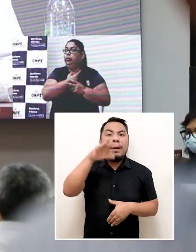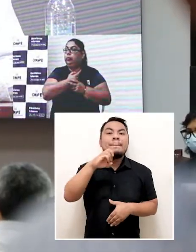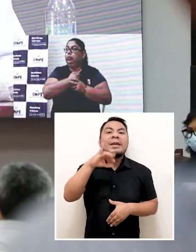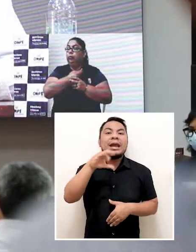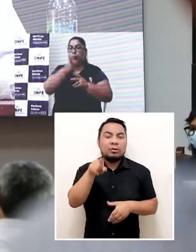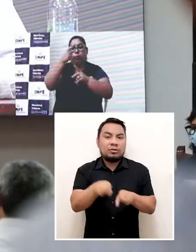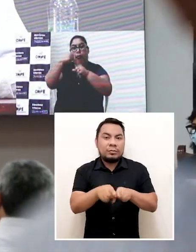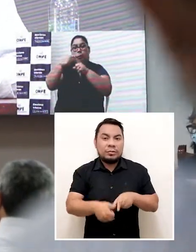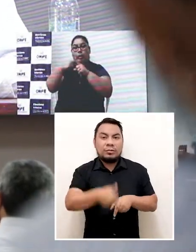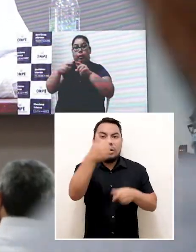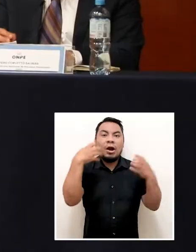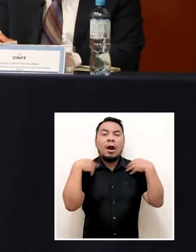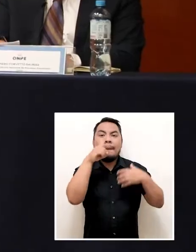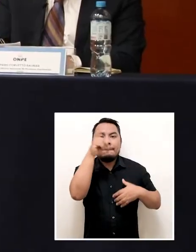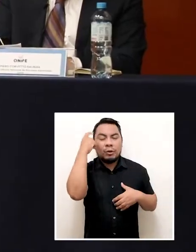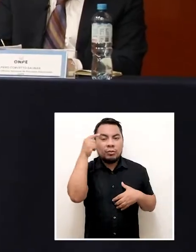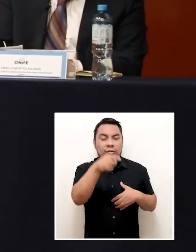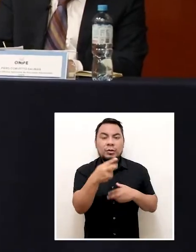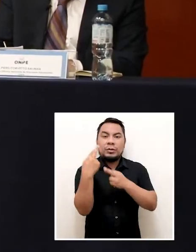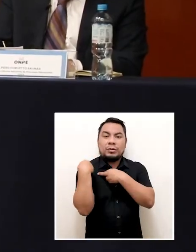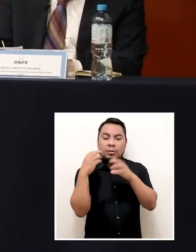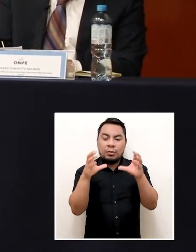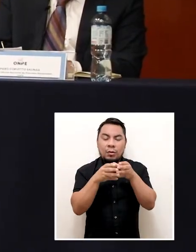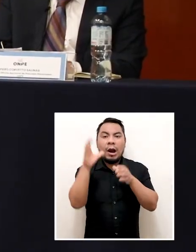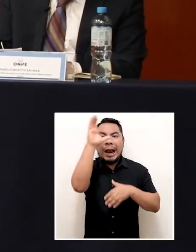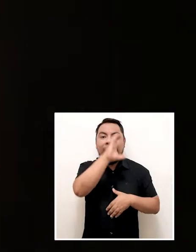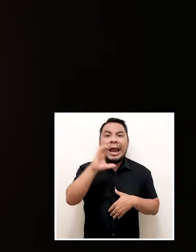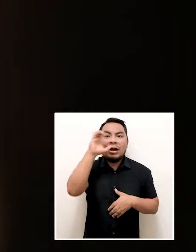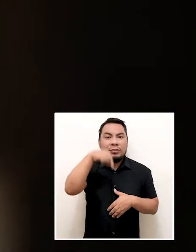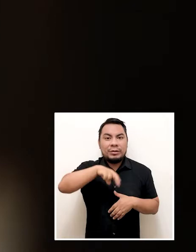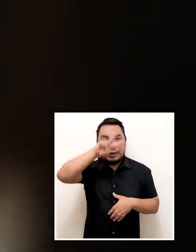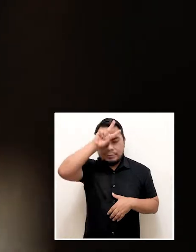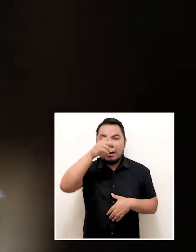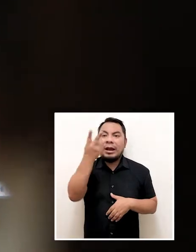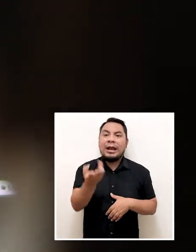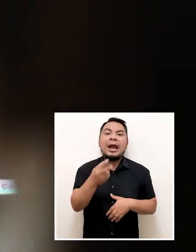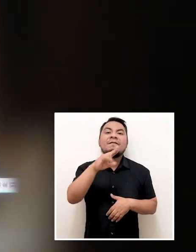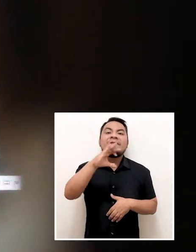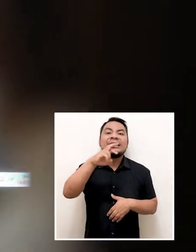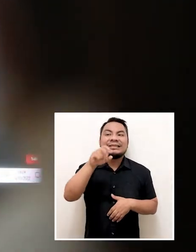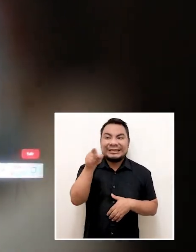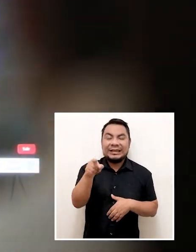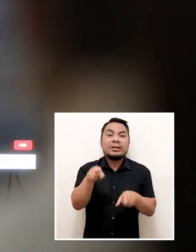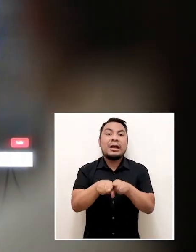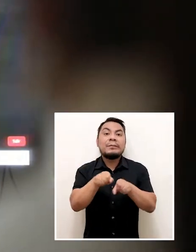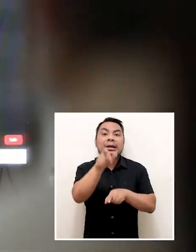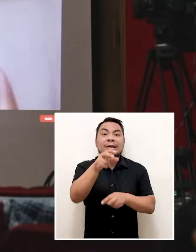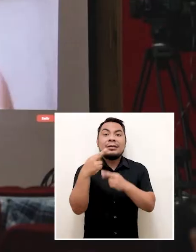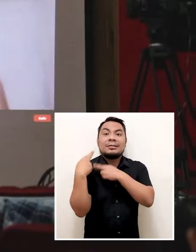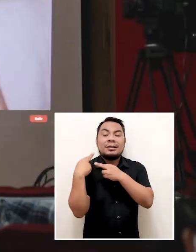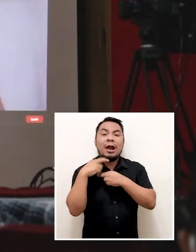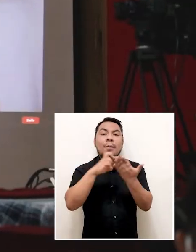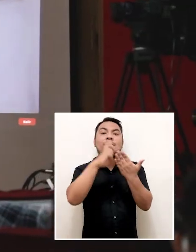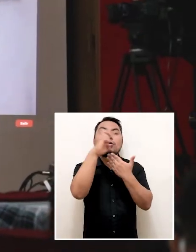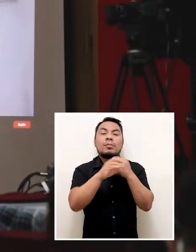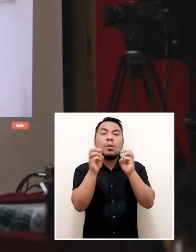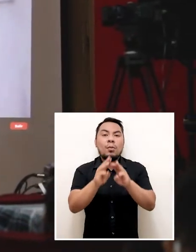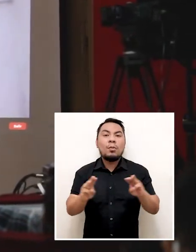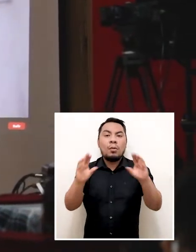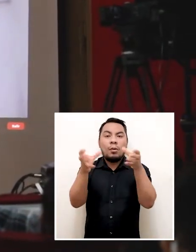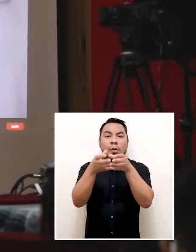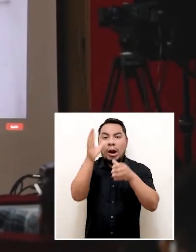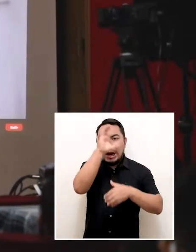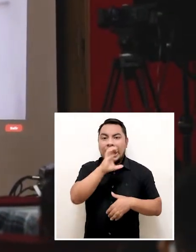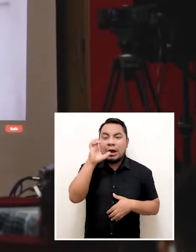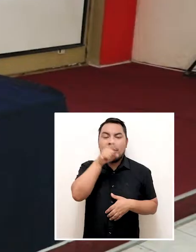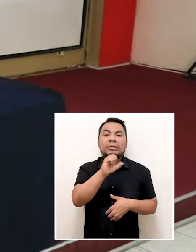de la OMP, Piero Corbeto, del jefe de la sección política de la Delegación de la Unión Europea en el Perú, Vincent Ringerber, y la representante del